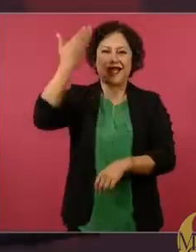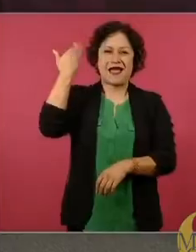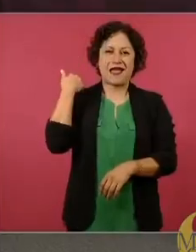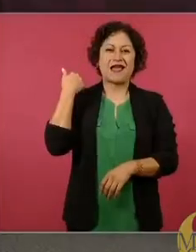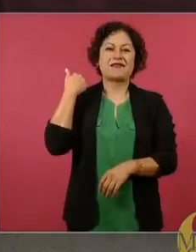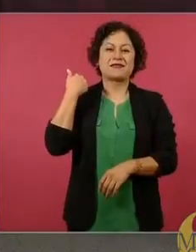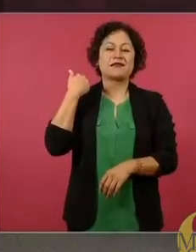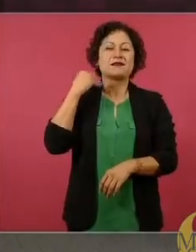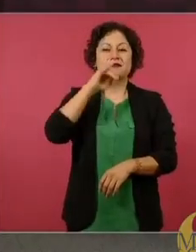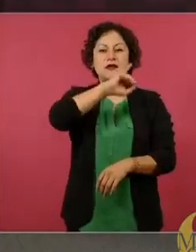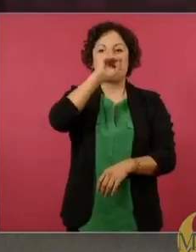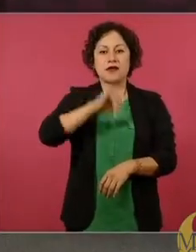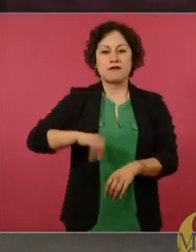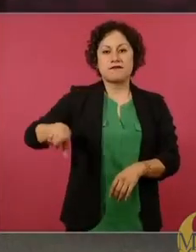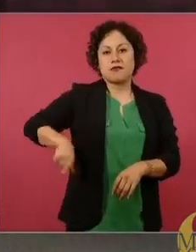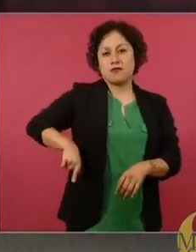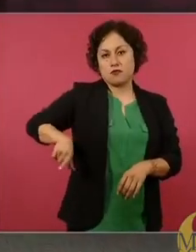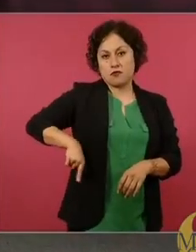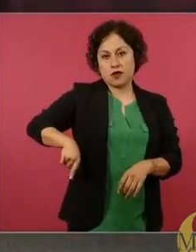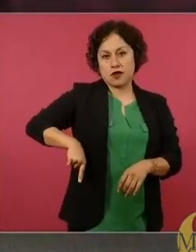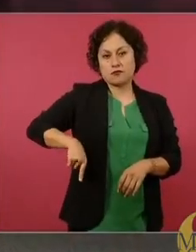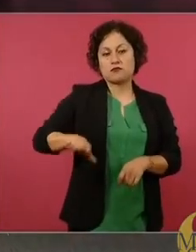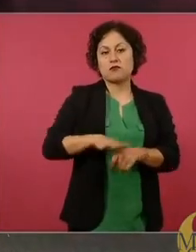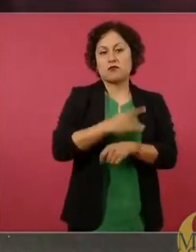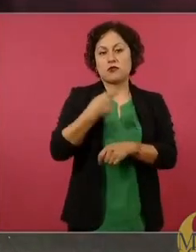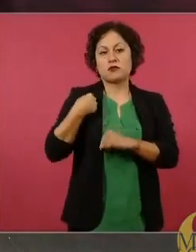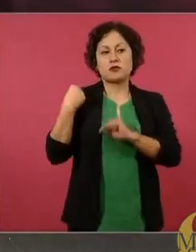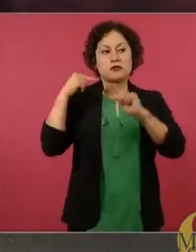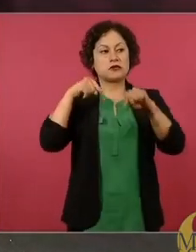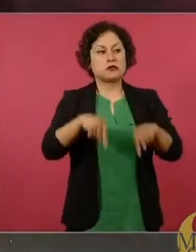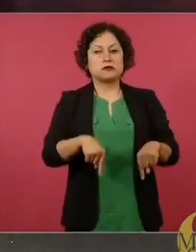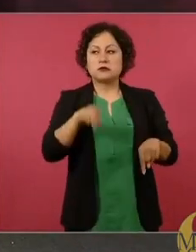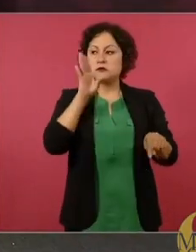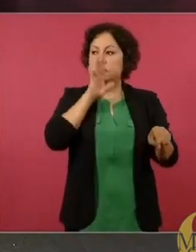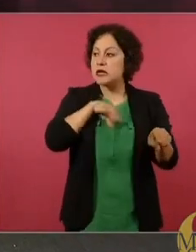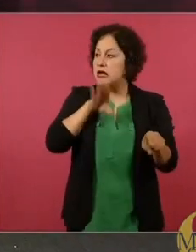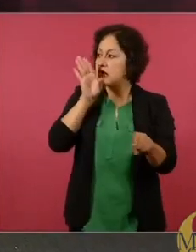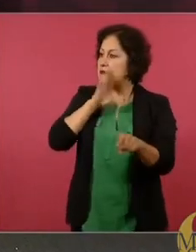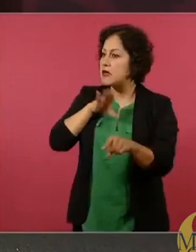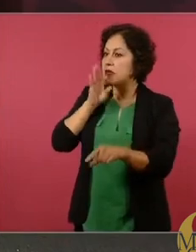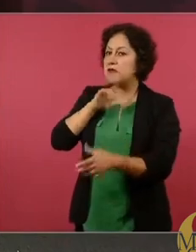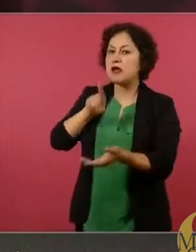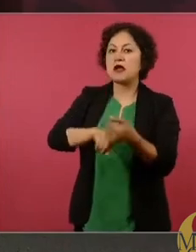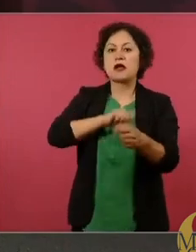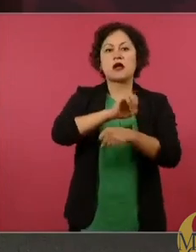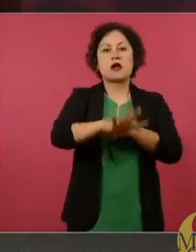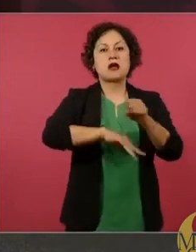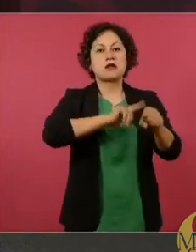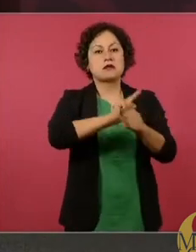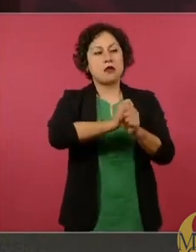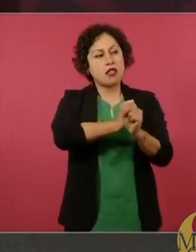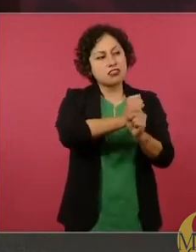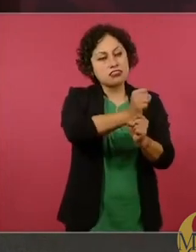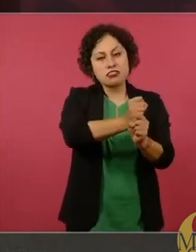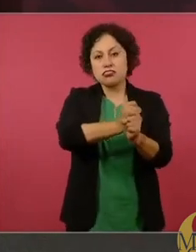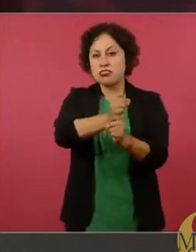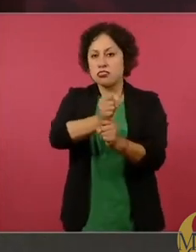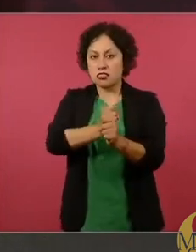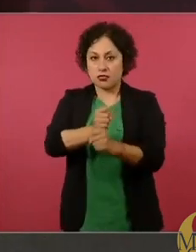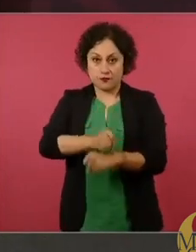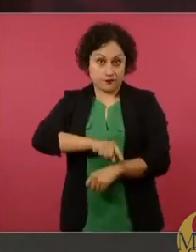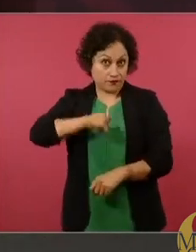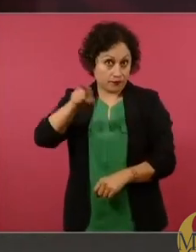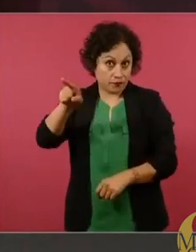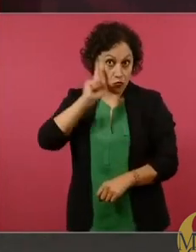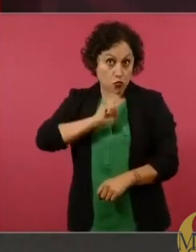estaban en condiciones de abandono, de maltrato y ella con un equipo